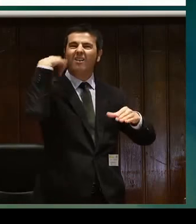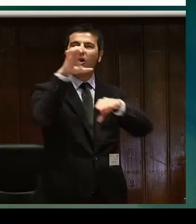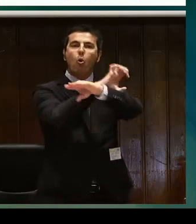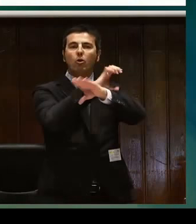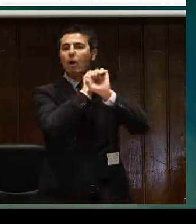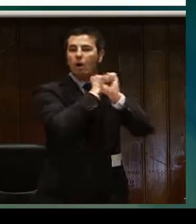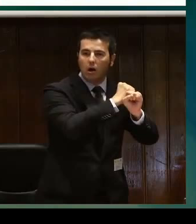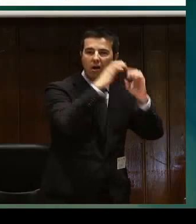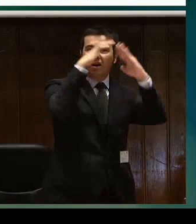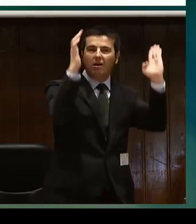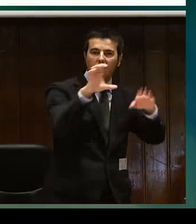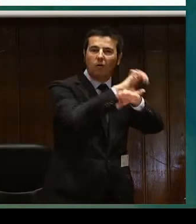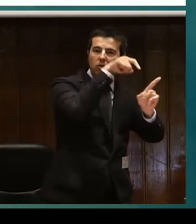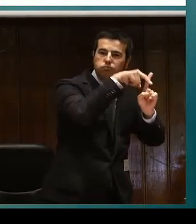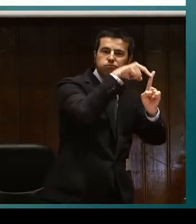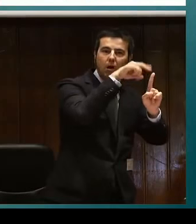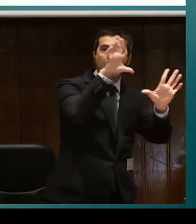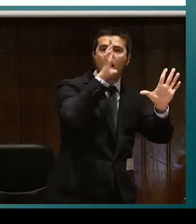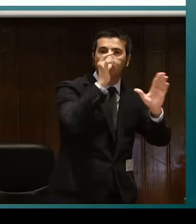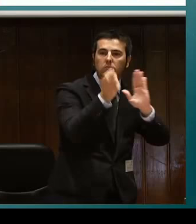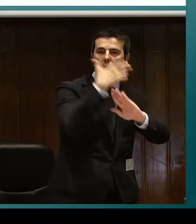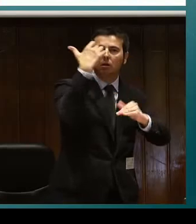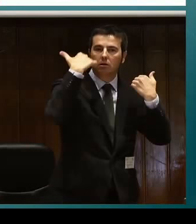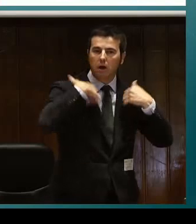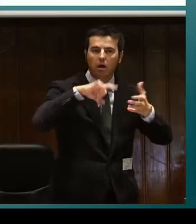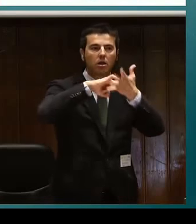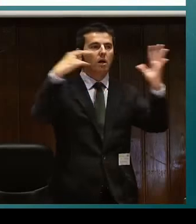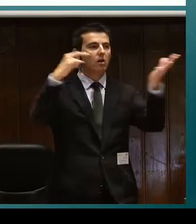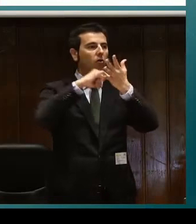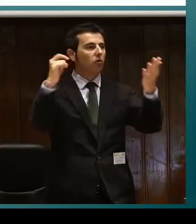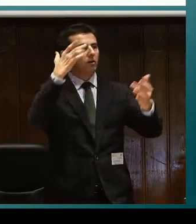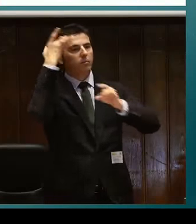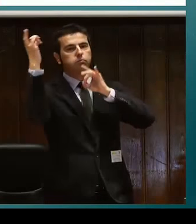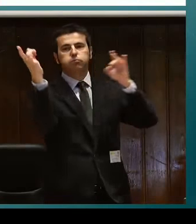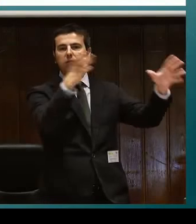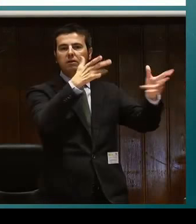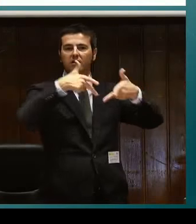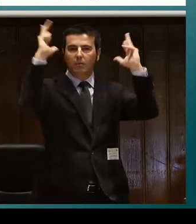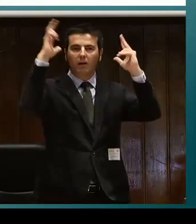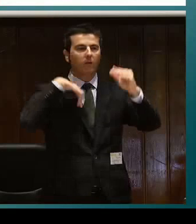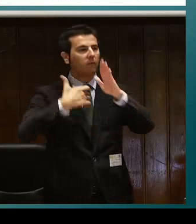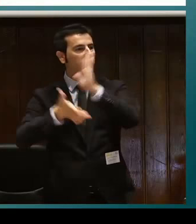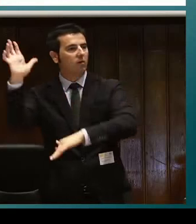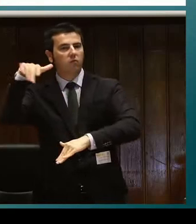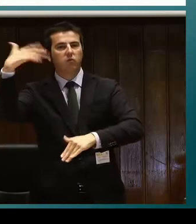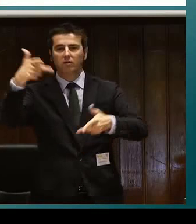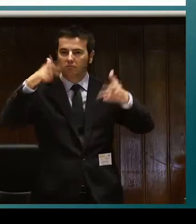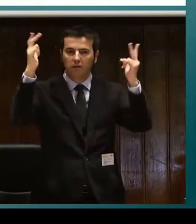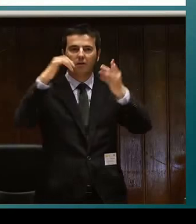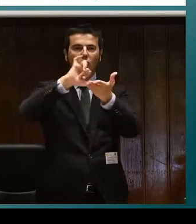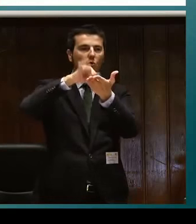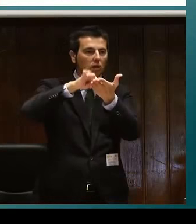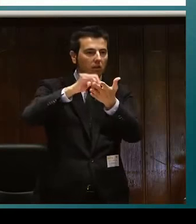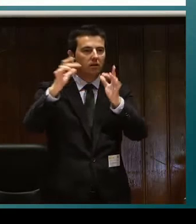Los móviles. Antes teníamos que estar en casa para conectarnos a internet, ahora gracias a la tecnología por fin somos